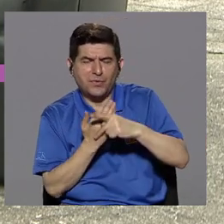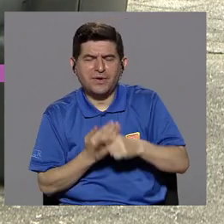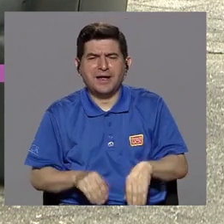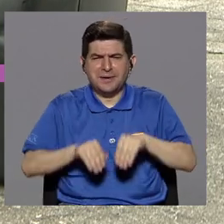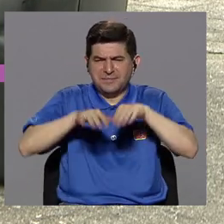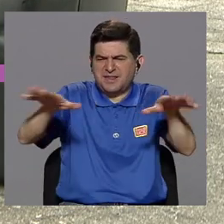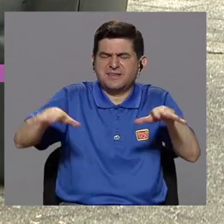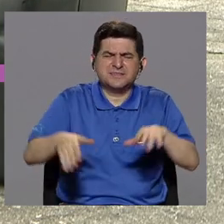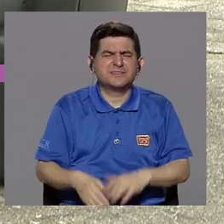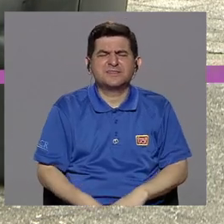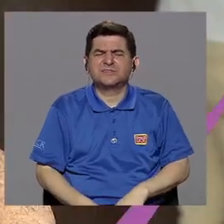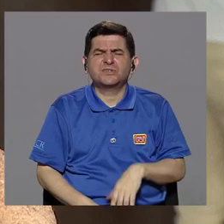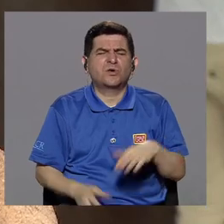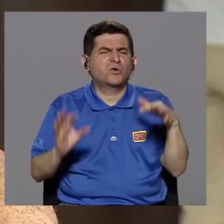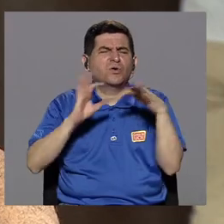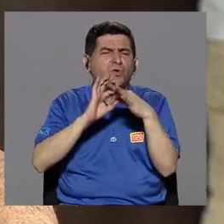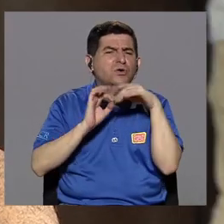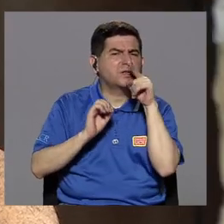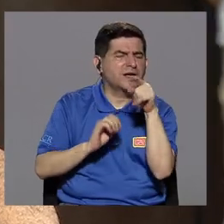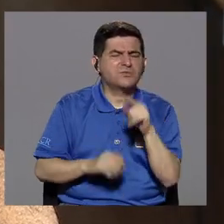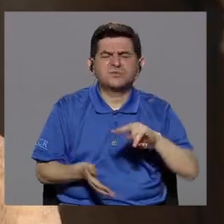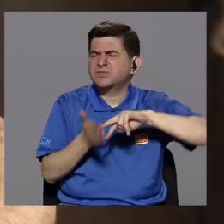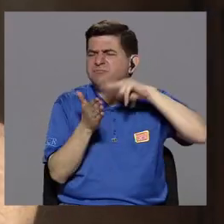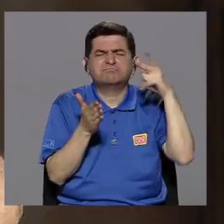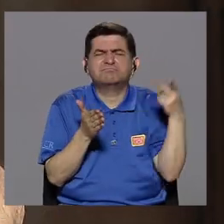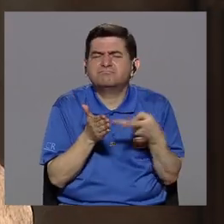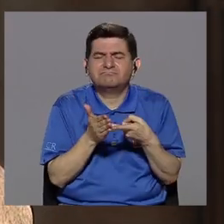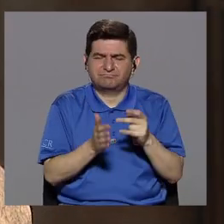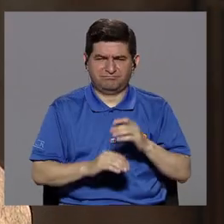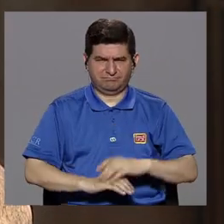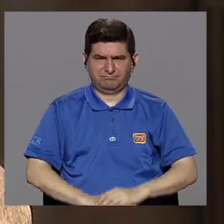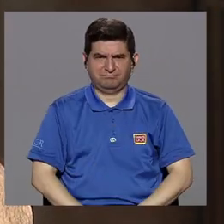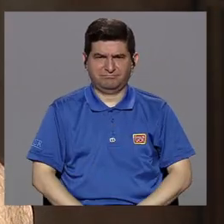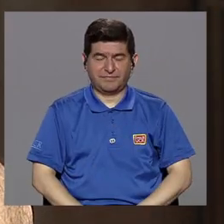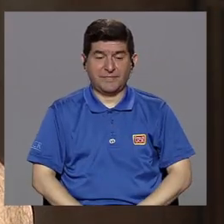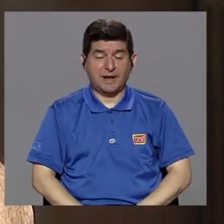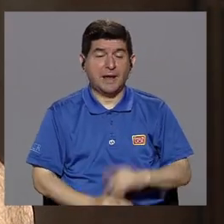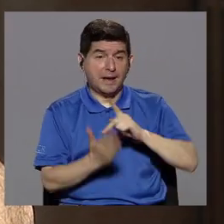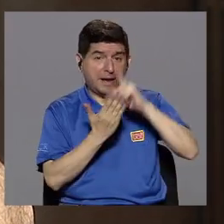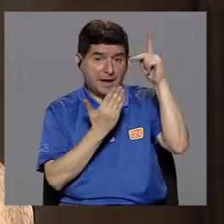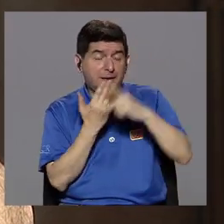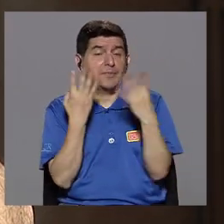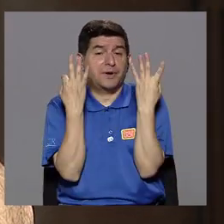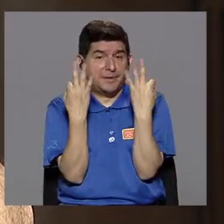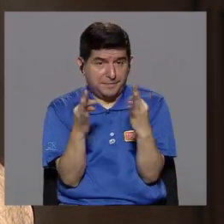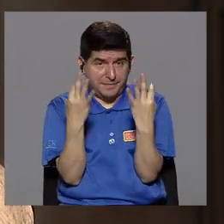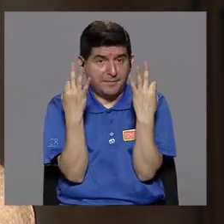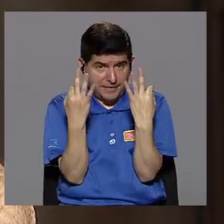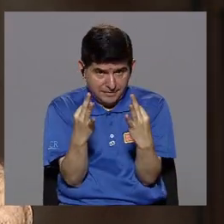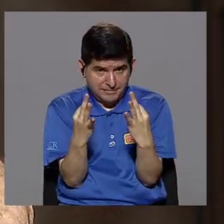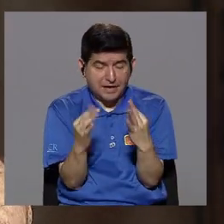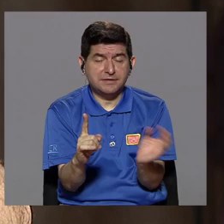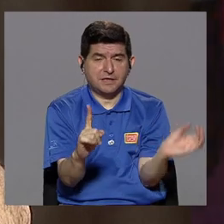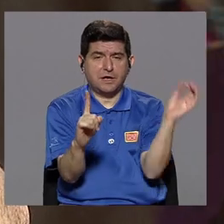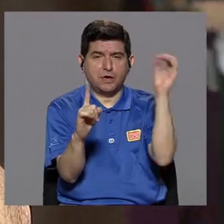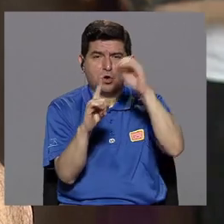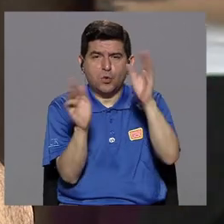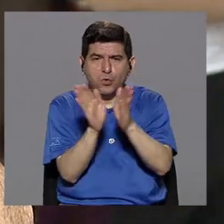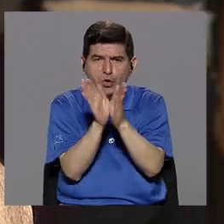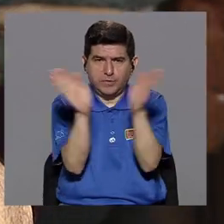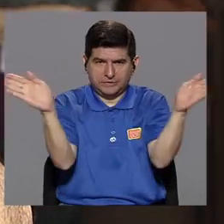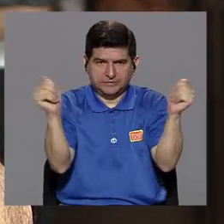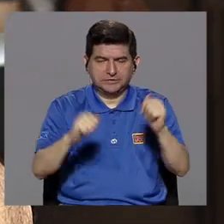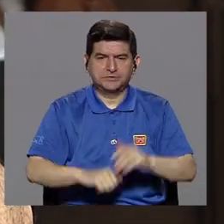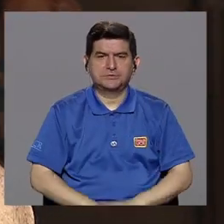coordina, ¿en qué consiste? Bueno, el programa lo que pretende como objetivo general